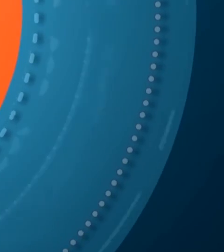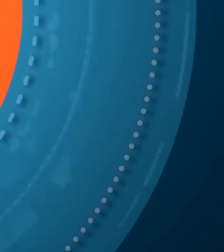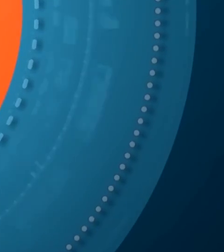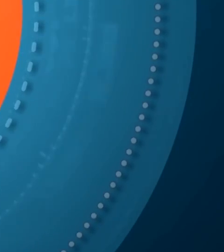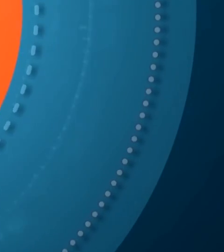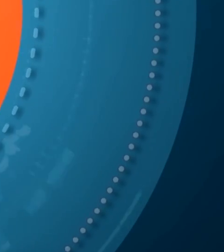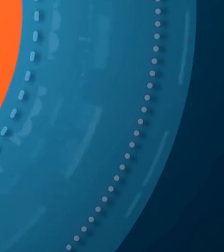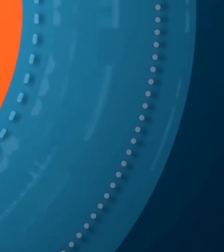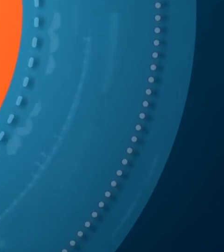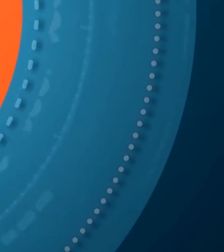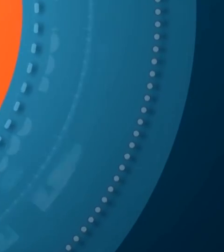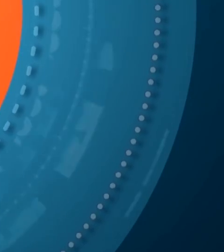Desierto Escénico Positivo